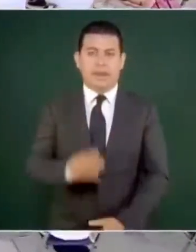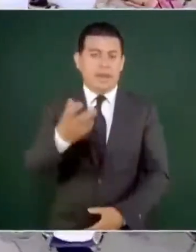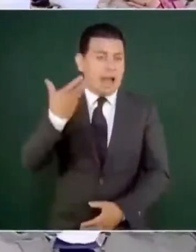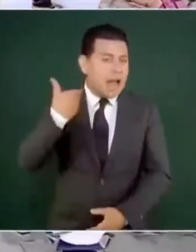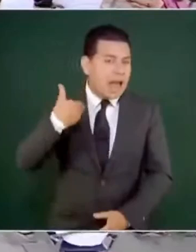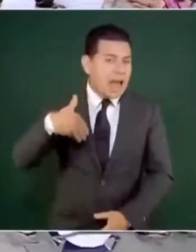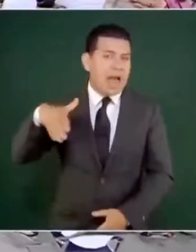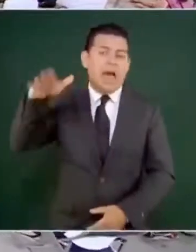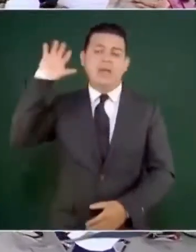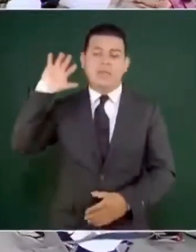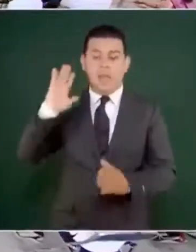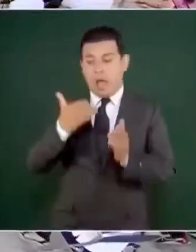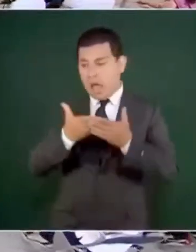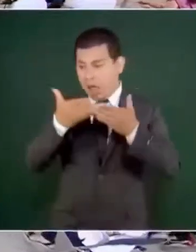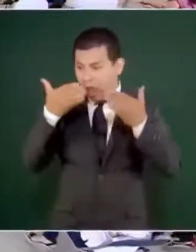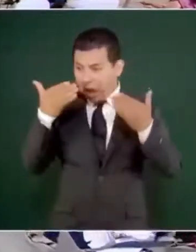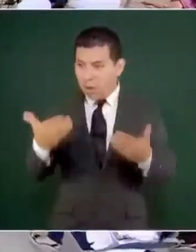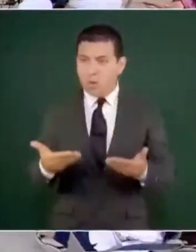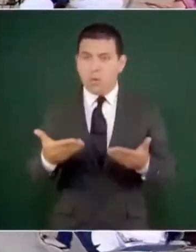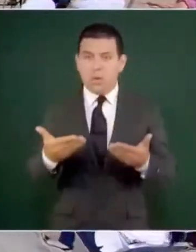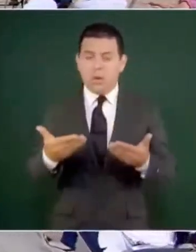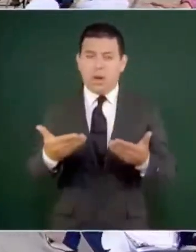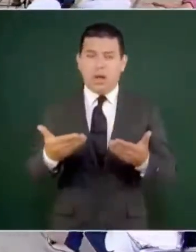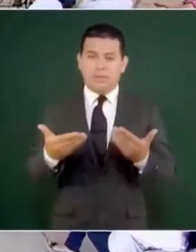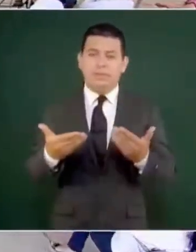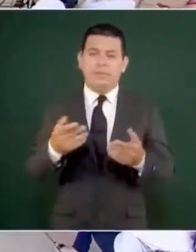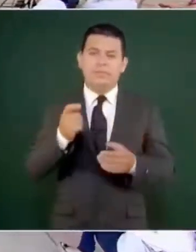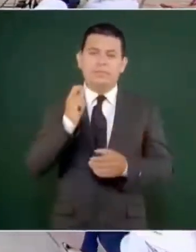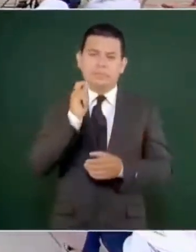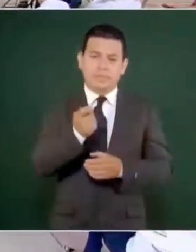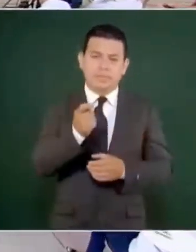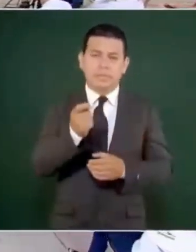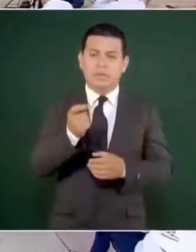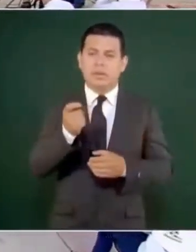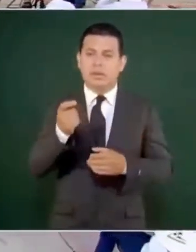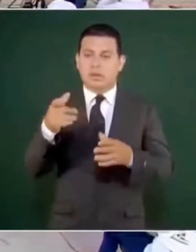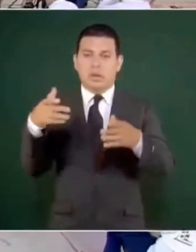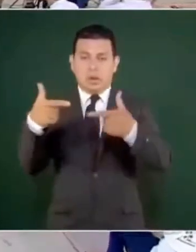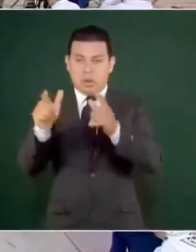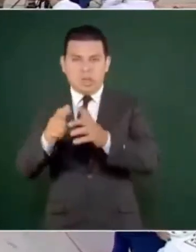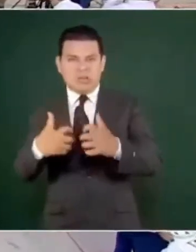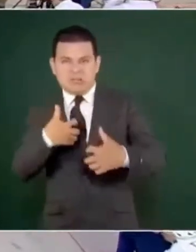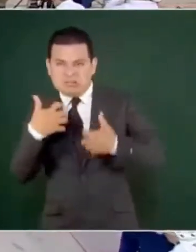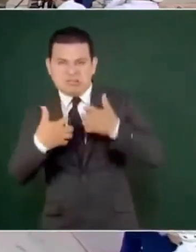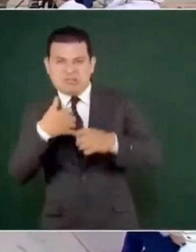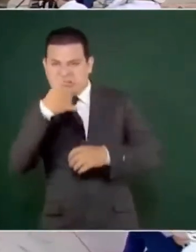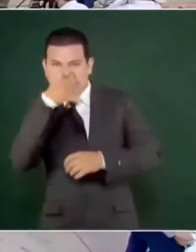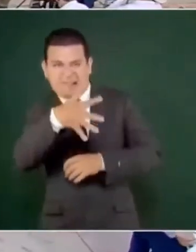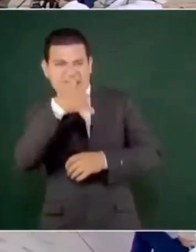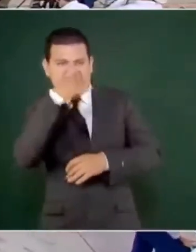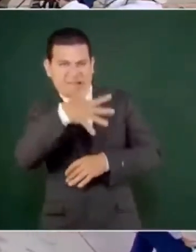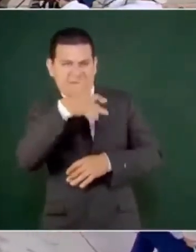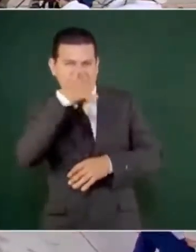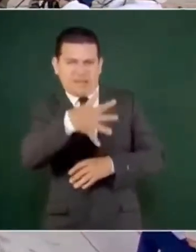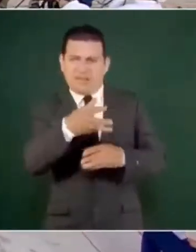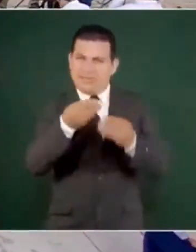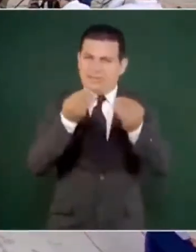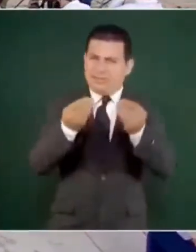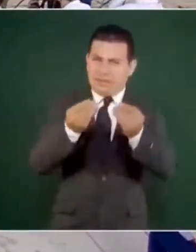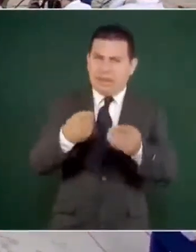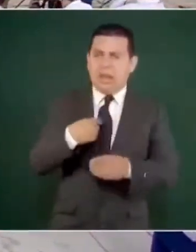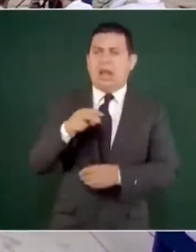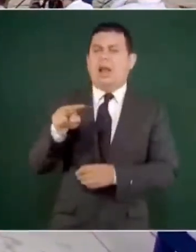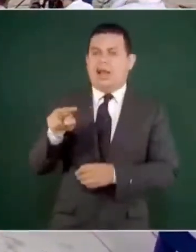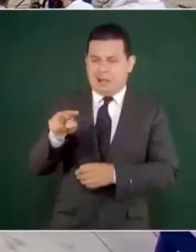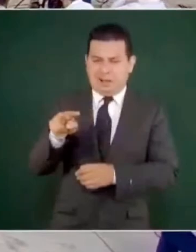opositores, hacen un